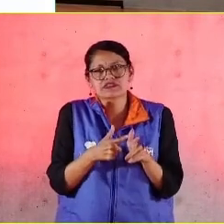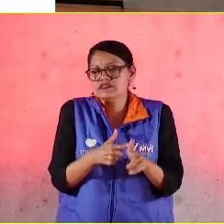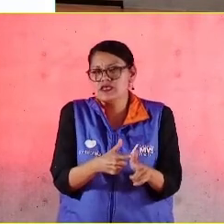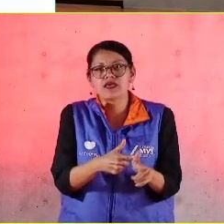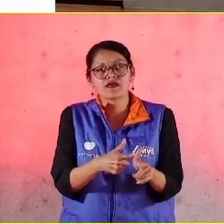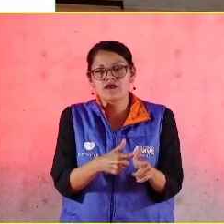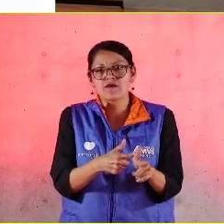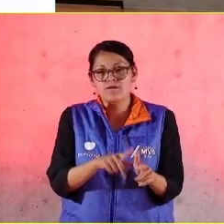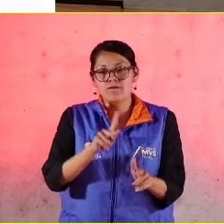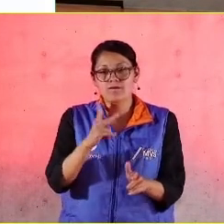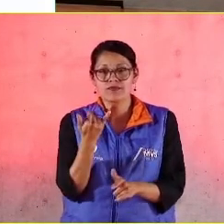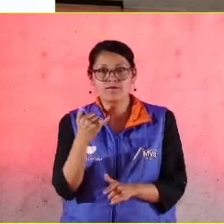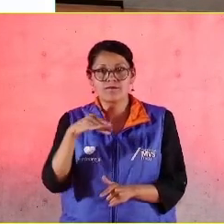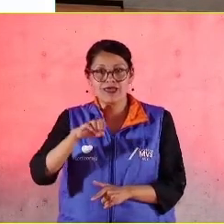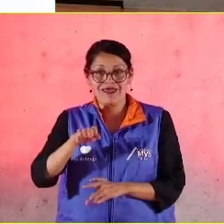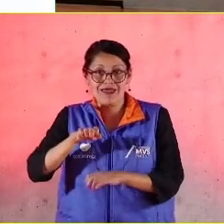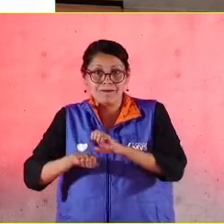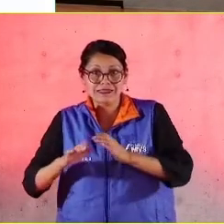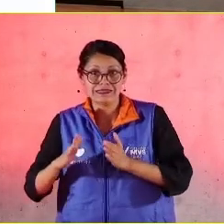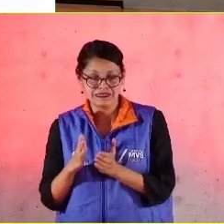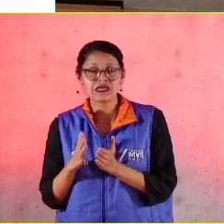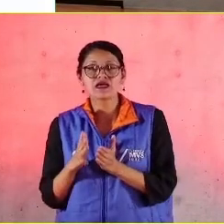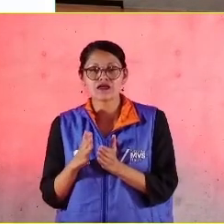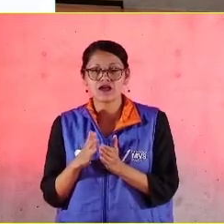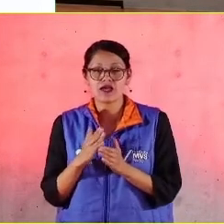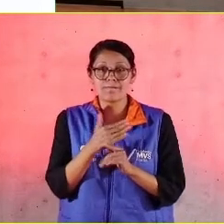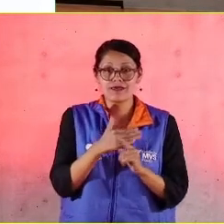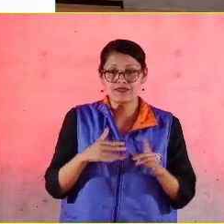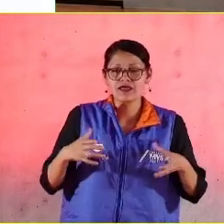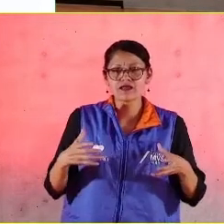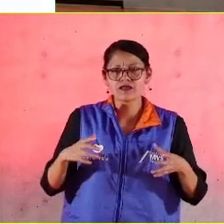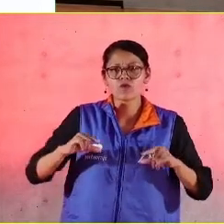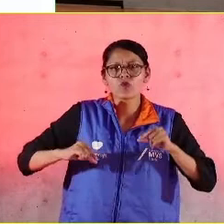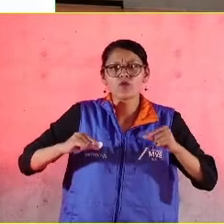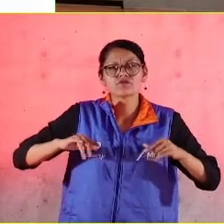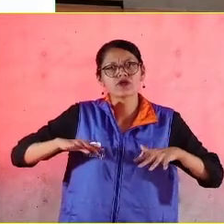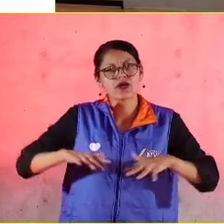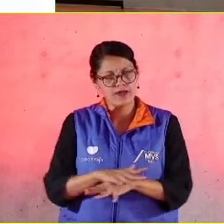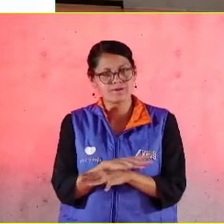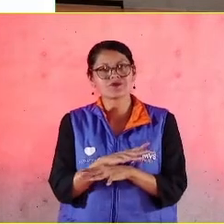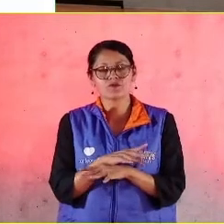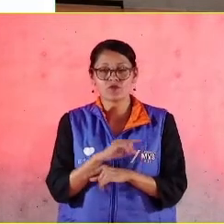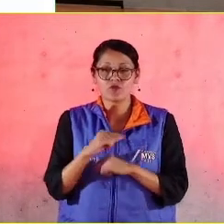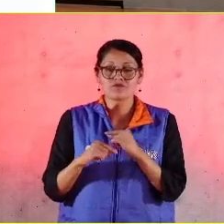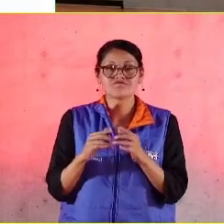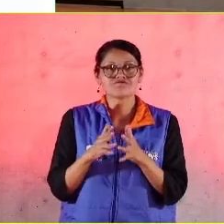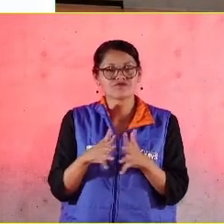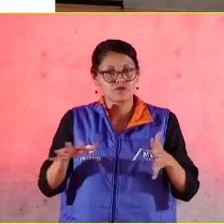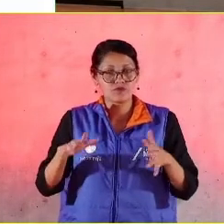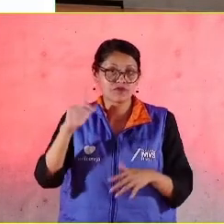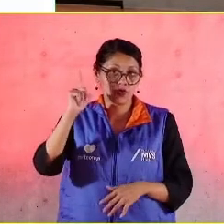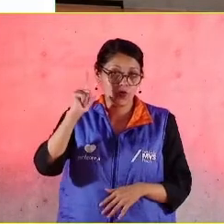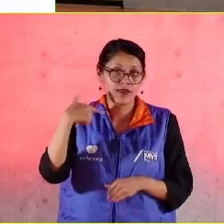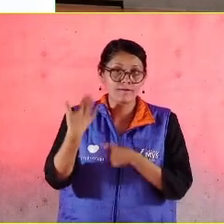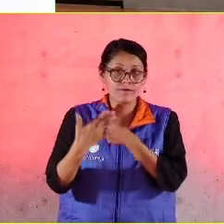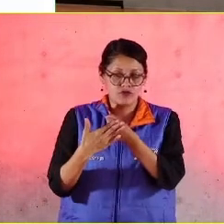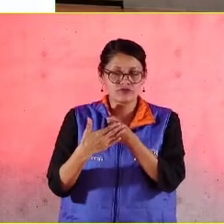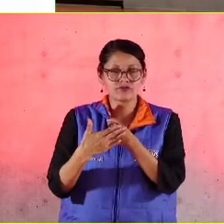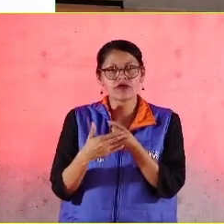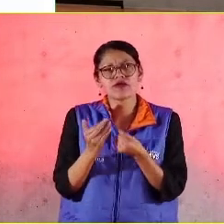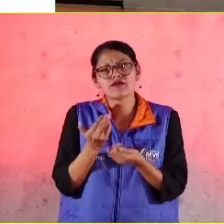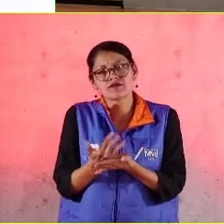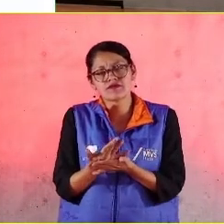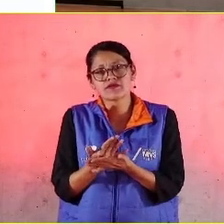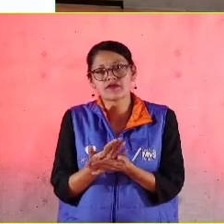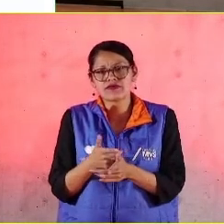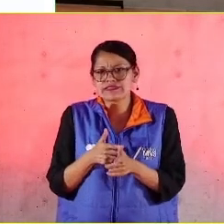haciendo cada pyme, haciendo un proceso de transformación de crecimiento. Así que les esperamos de inicio también